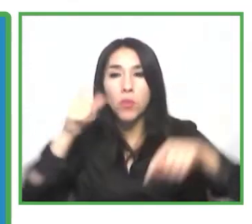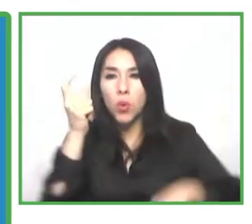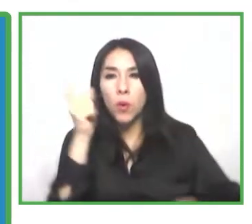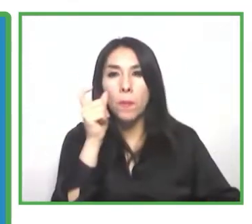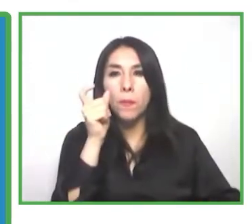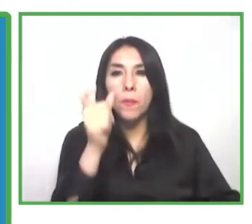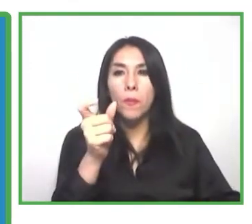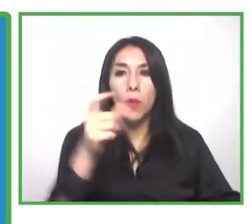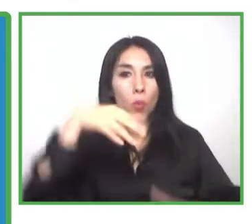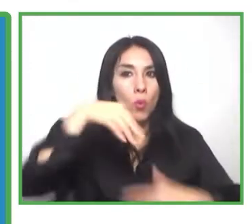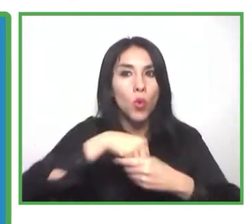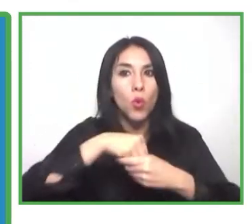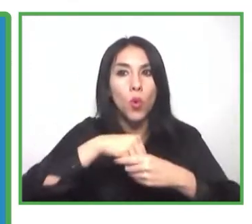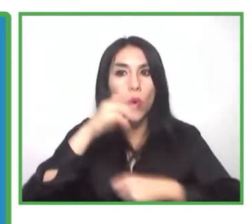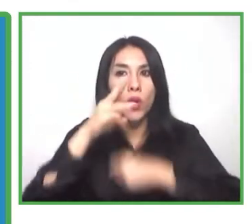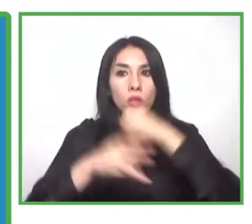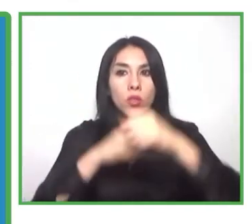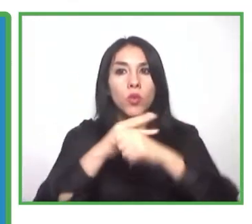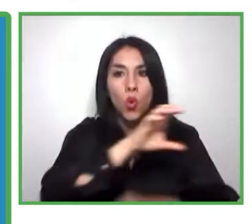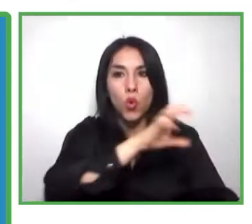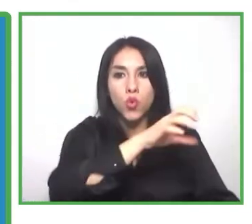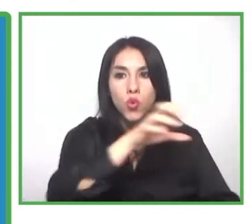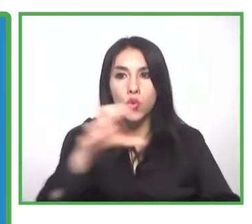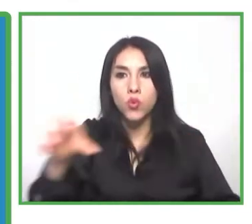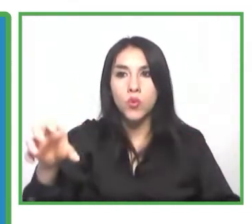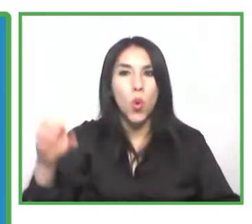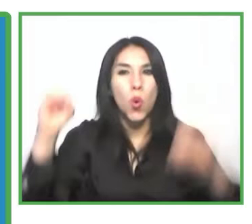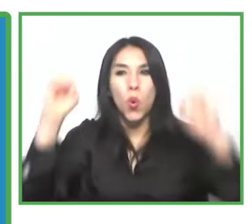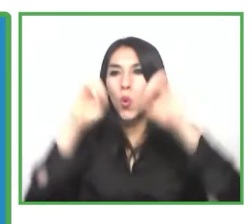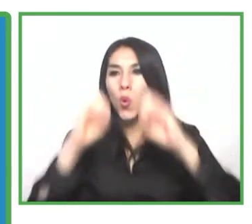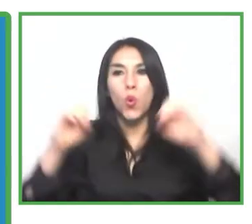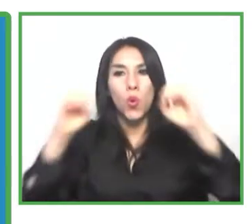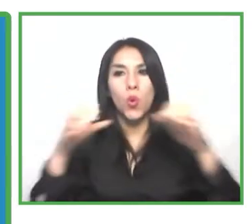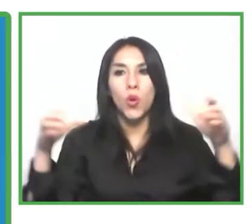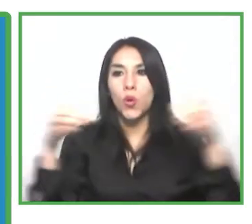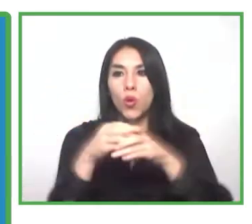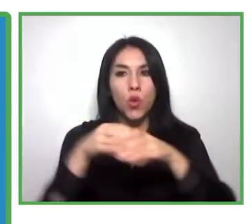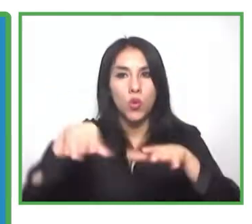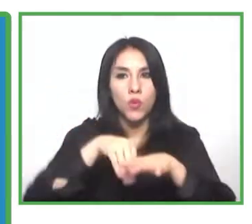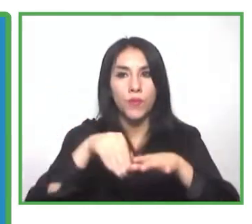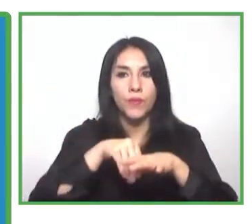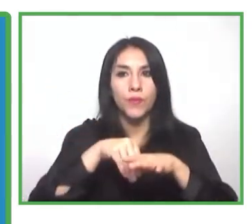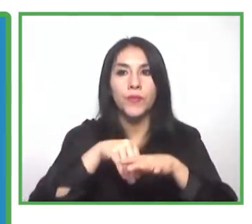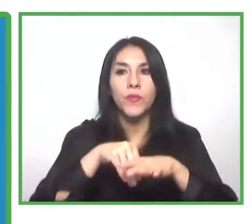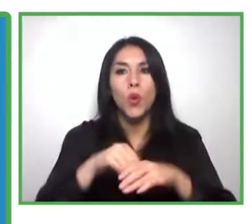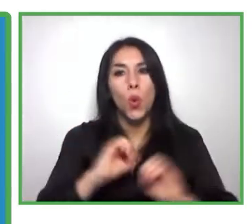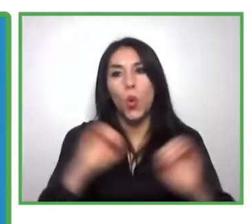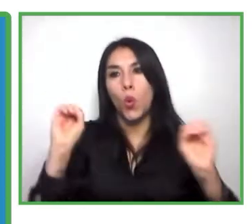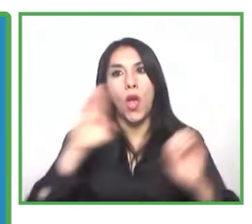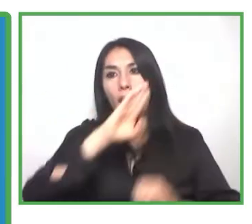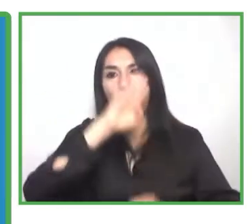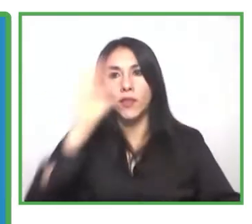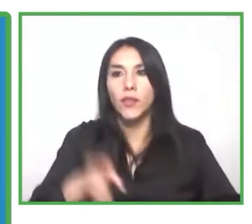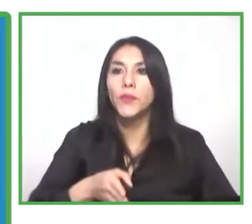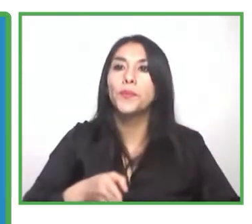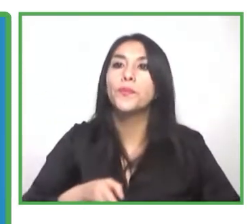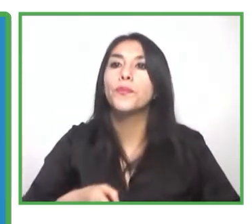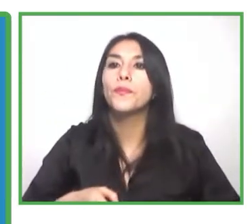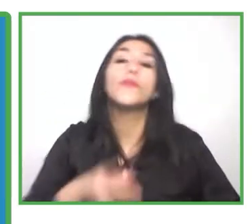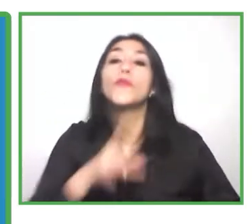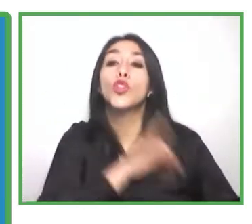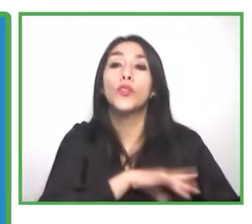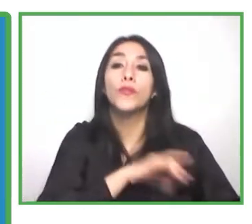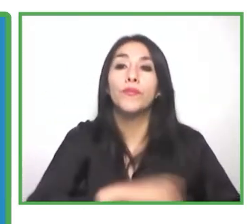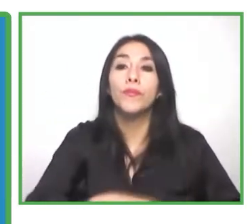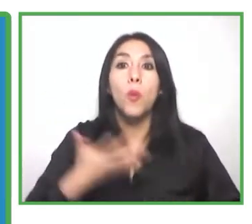a tener una sociedad inclusiva jamás logran ser países desarrollados a lo que Chile aspira. Hoy en día está comprobado además